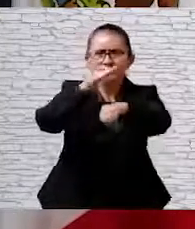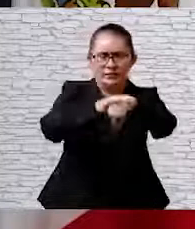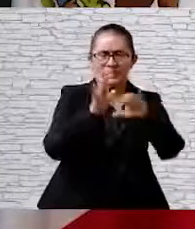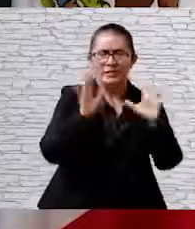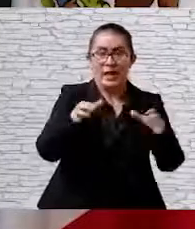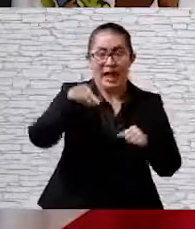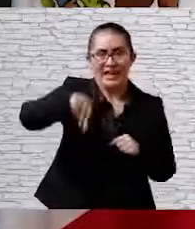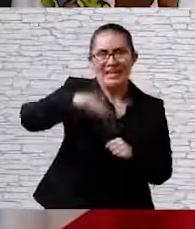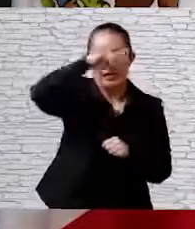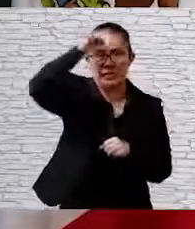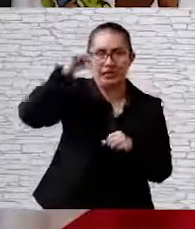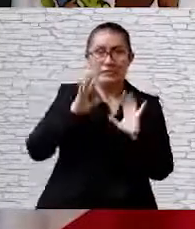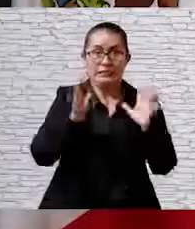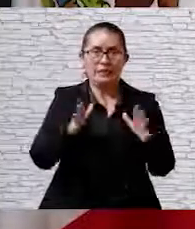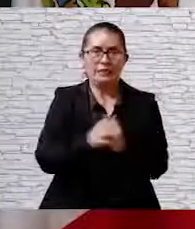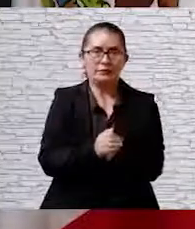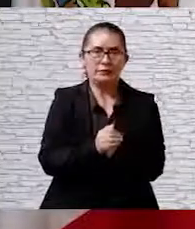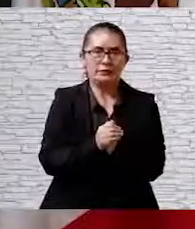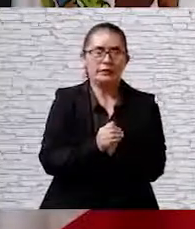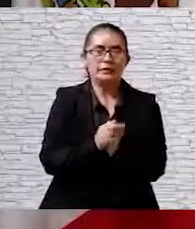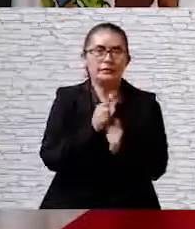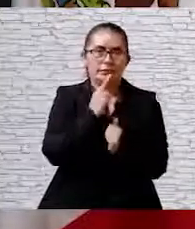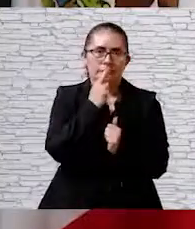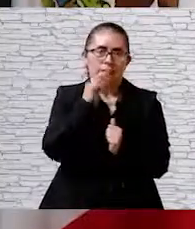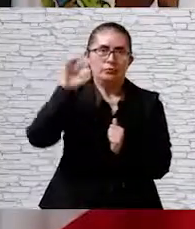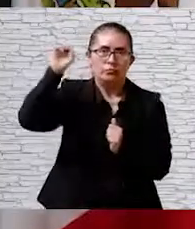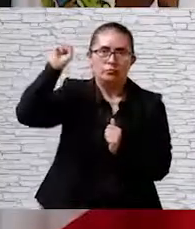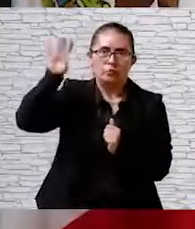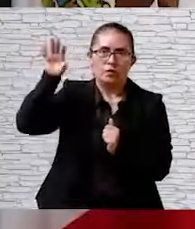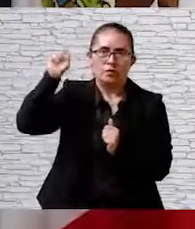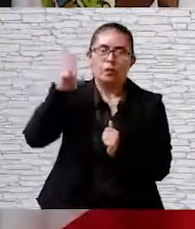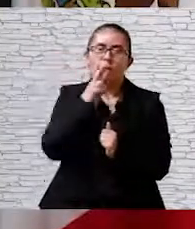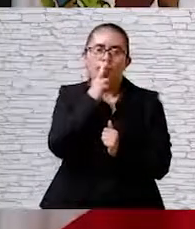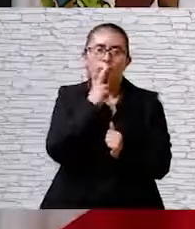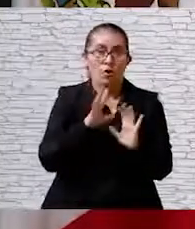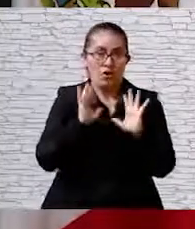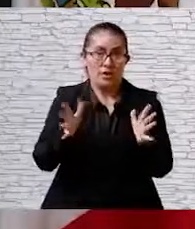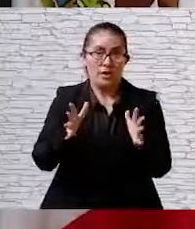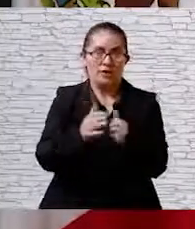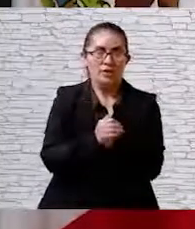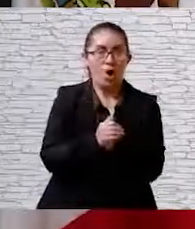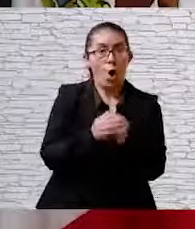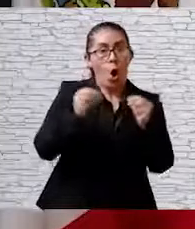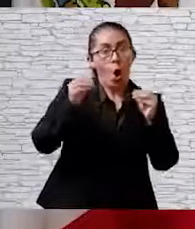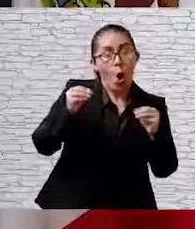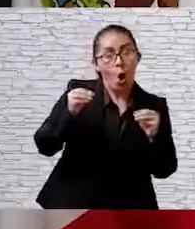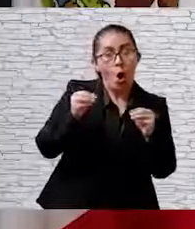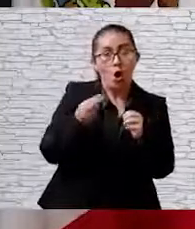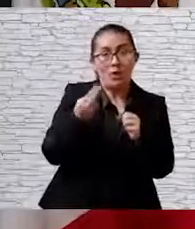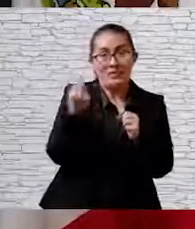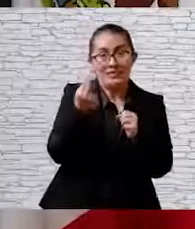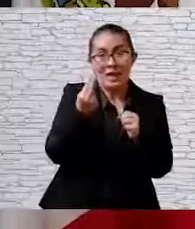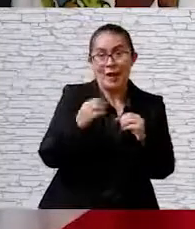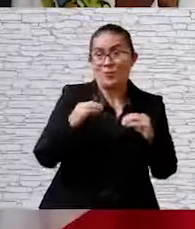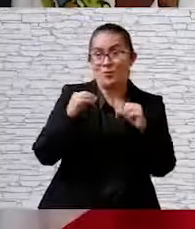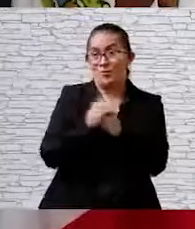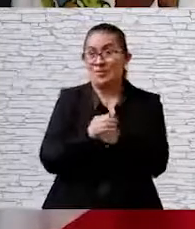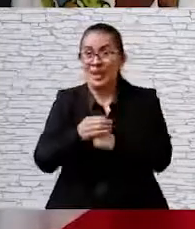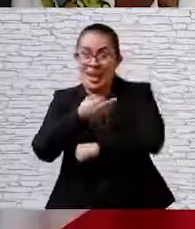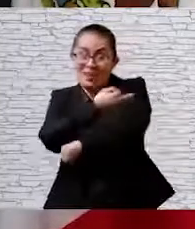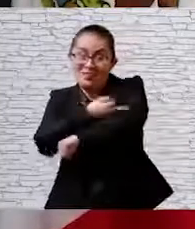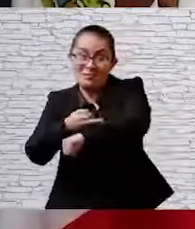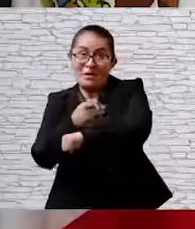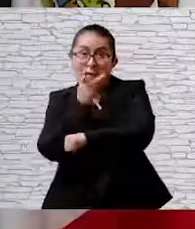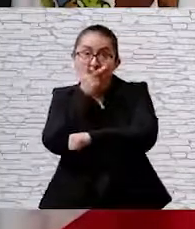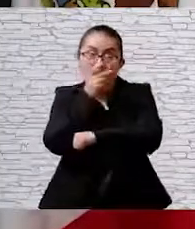En Nayarit ya estamos en semáforo rojo. O nos aplicamos a salvarles la vida a nuestros padres,